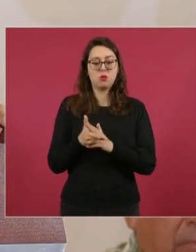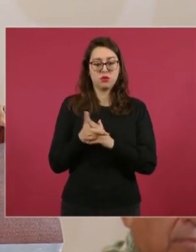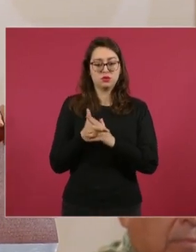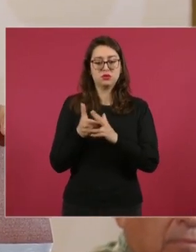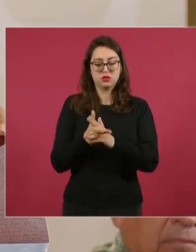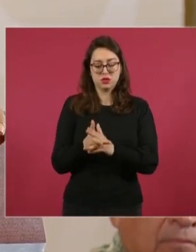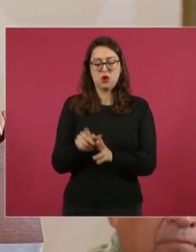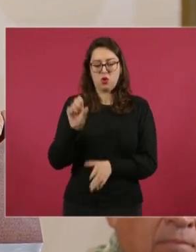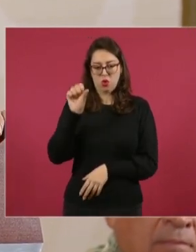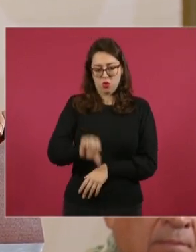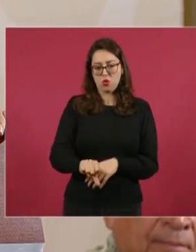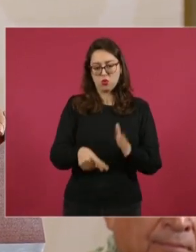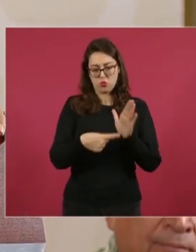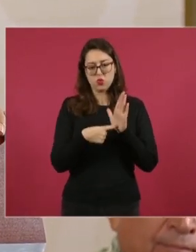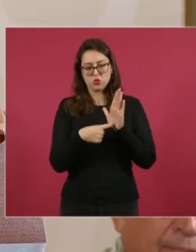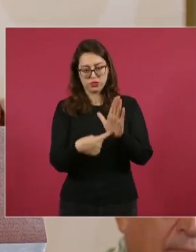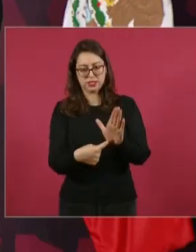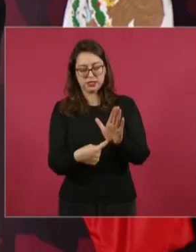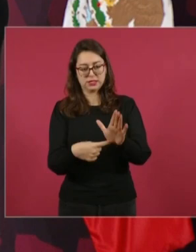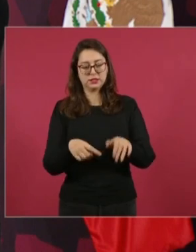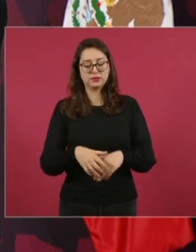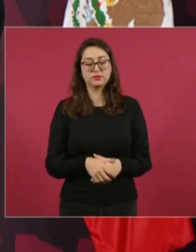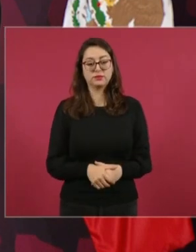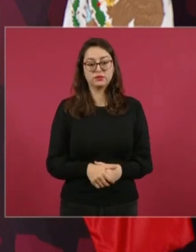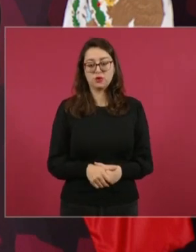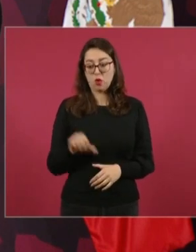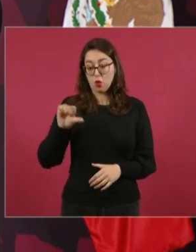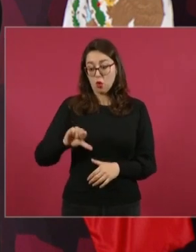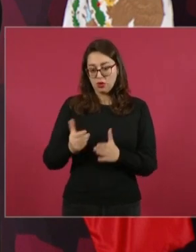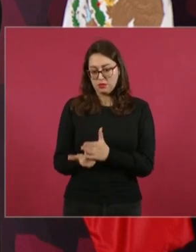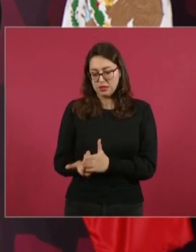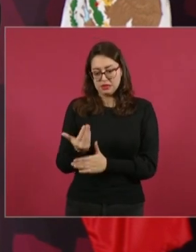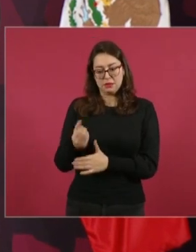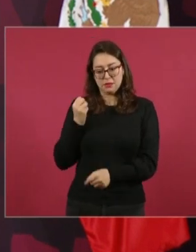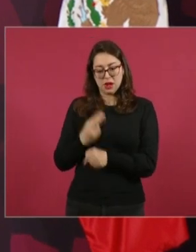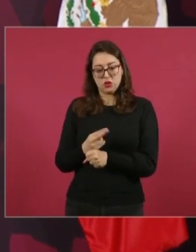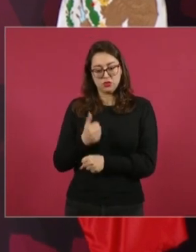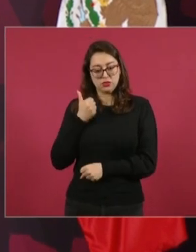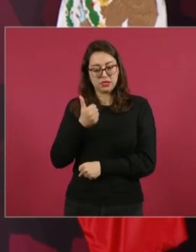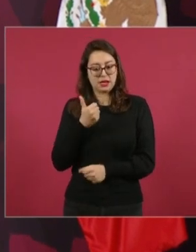Ahorita se los voy a mostrar, hoy en la mañana, a las seis de la mañana.